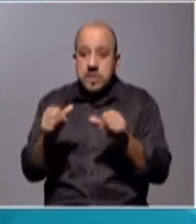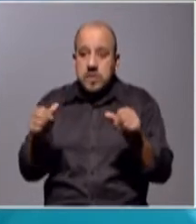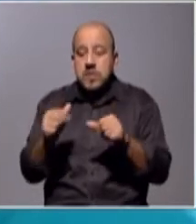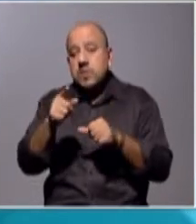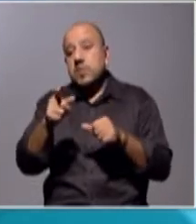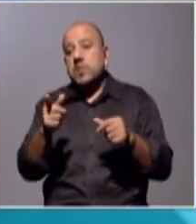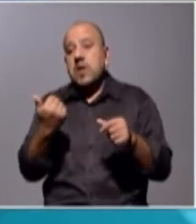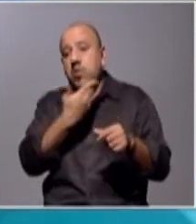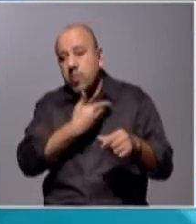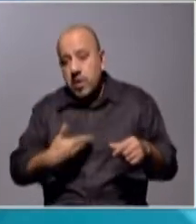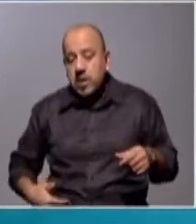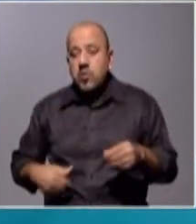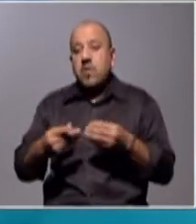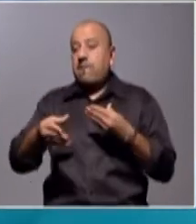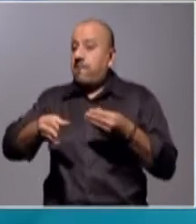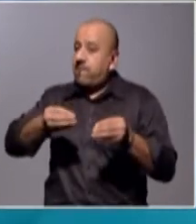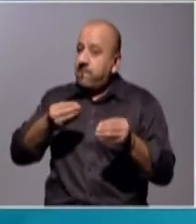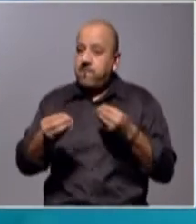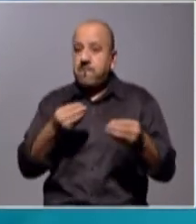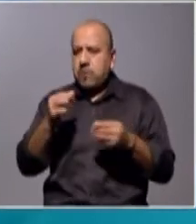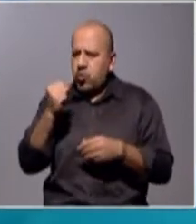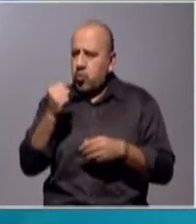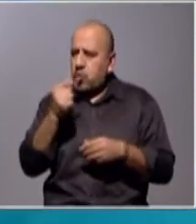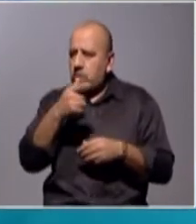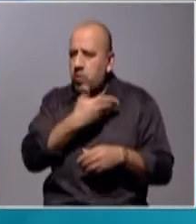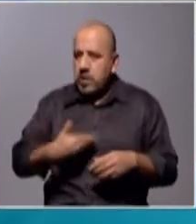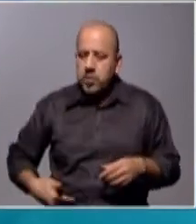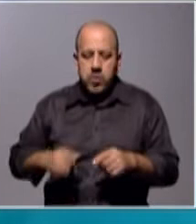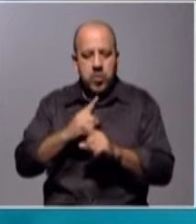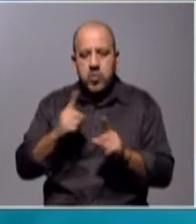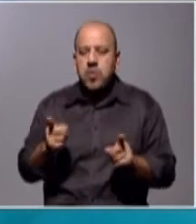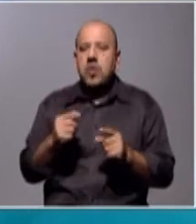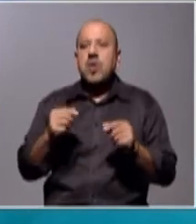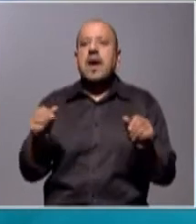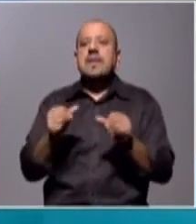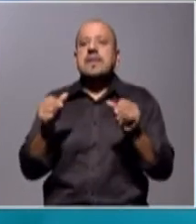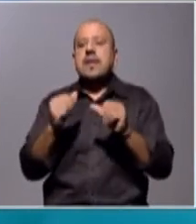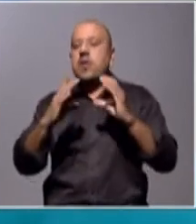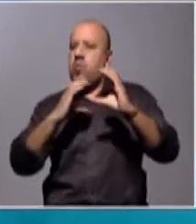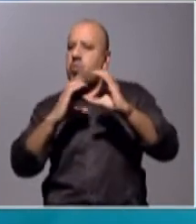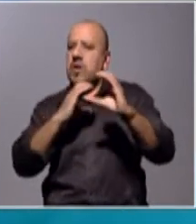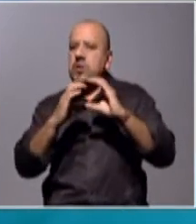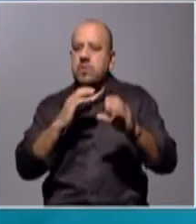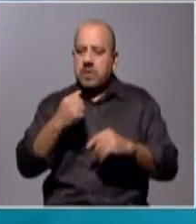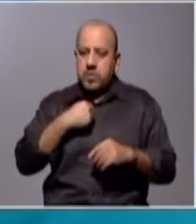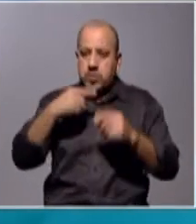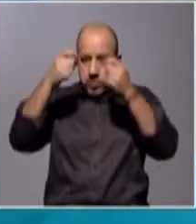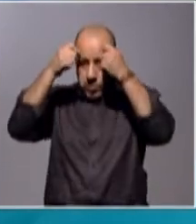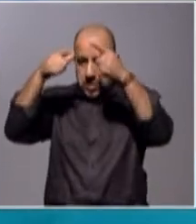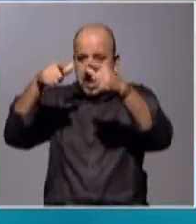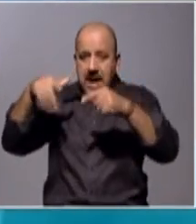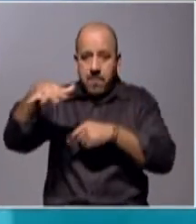flexibilizar la decisión, y sobre todo crear un puente de comunicación que para nosotros, los rurales, no es fácil,